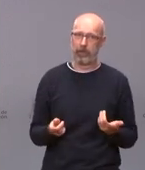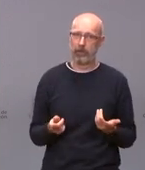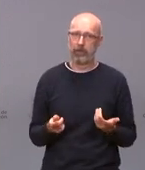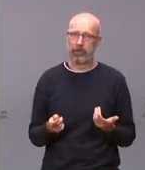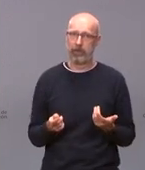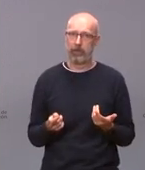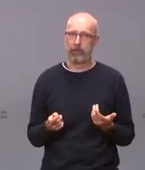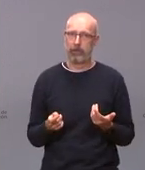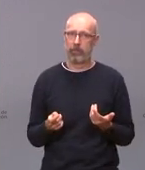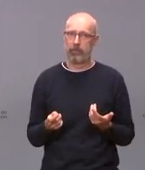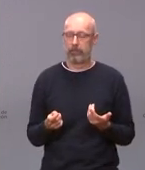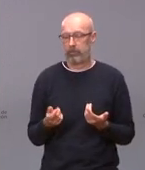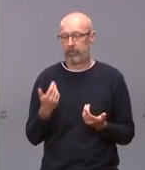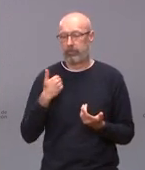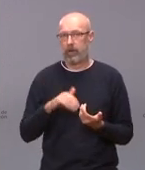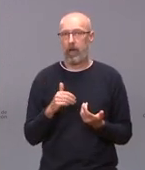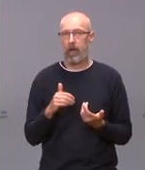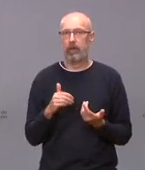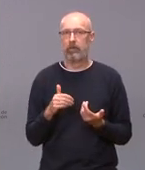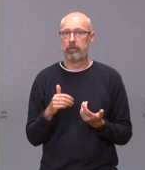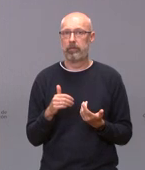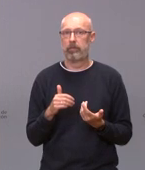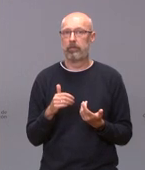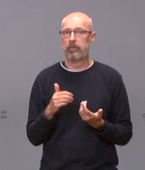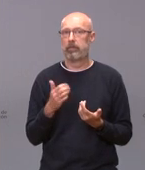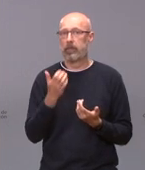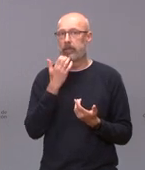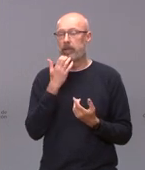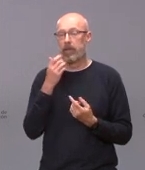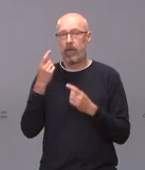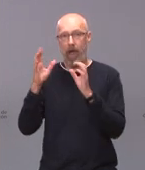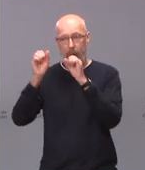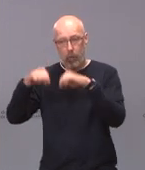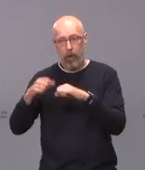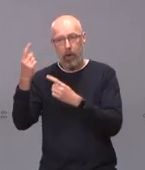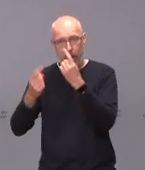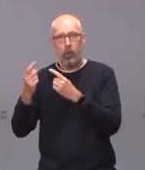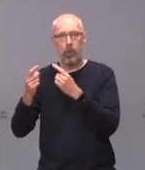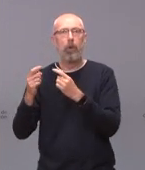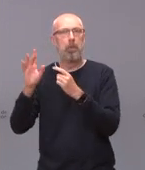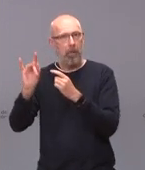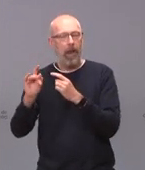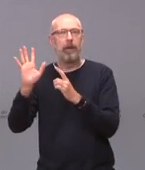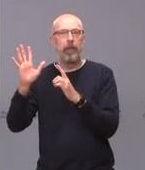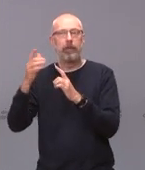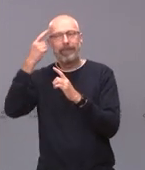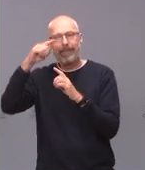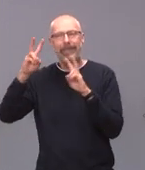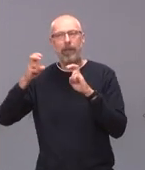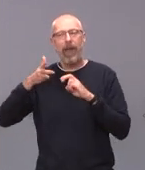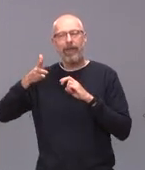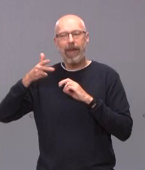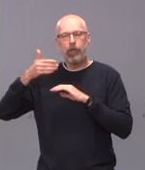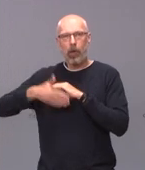y las órdenes comunicadas tienen el efecto que tienen sobre algunas cosas pero las restricciones de derechos sabemos bien porque